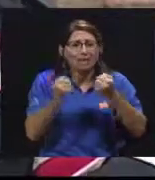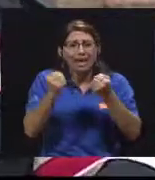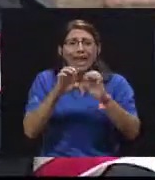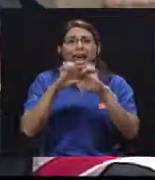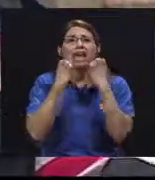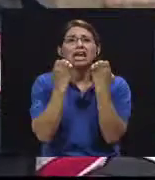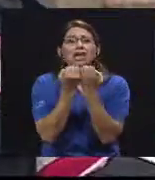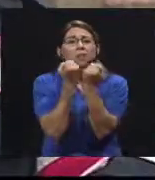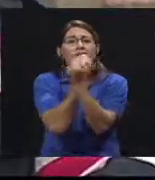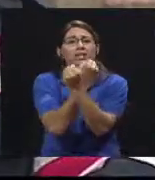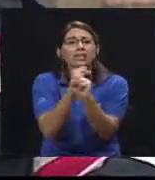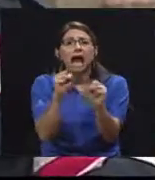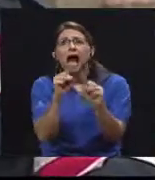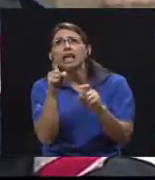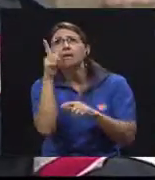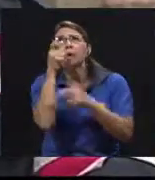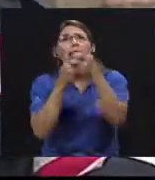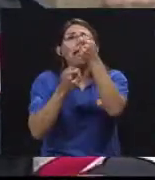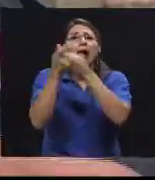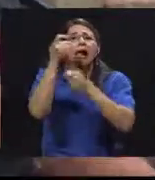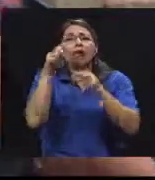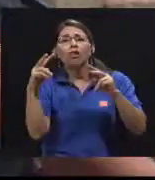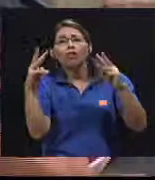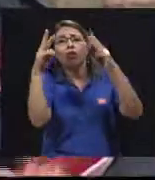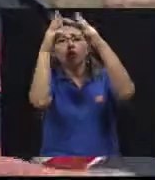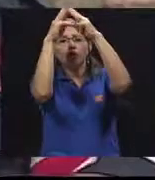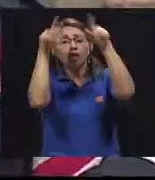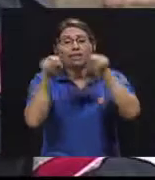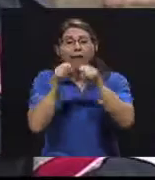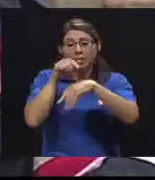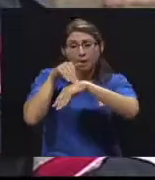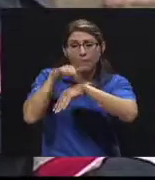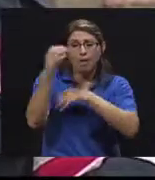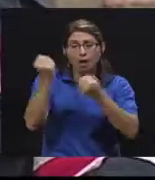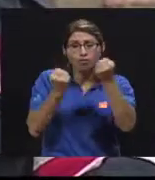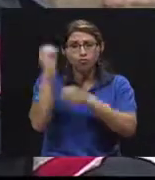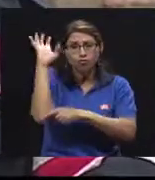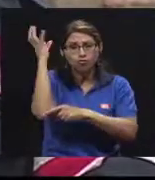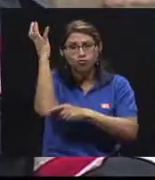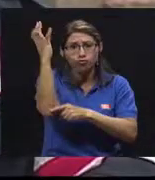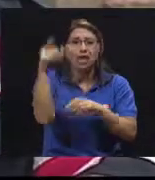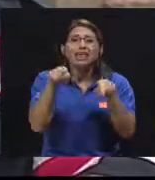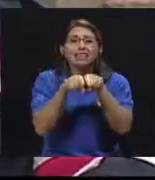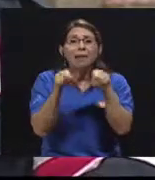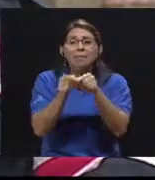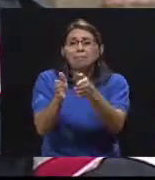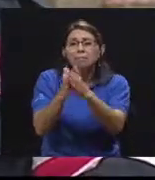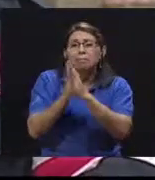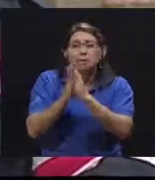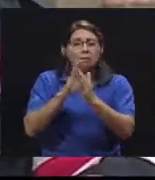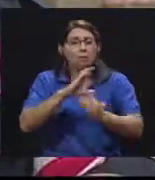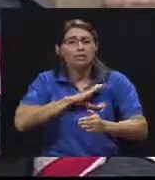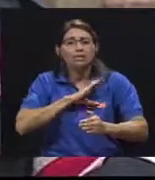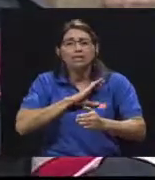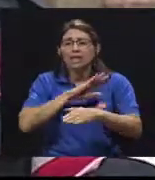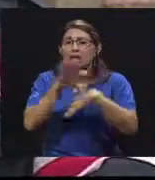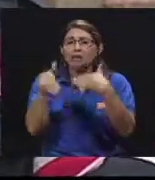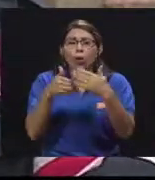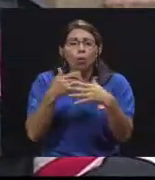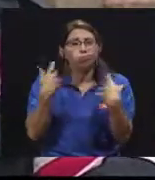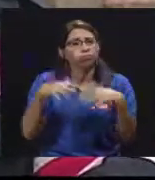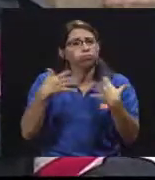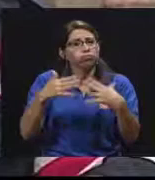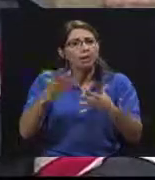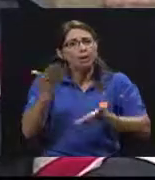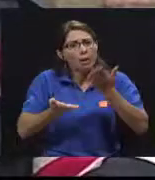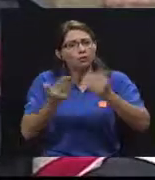equipo de rescate para poder subir hasta la torre. Se solicita colaboración también a fuerza pública, al cuerpo de bomberos. una operación que pudo haber